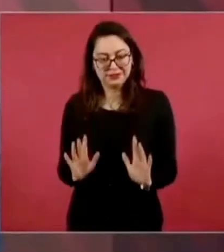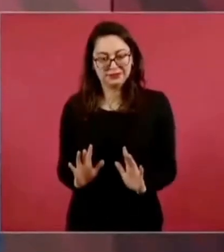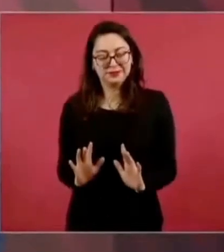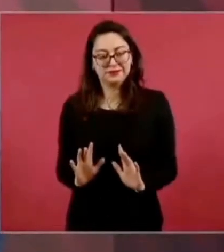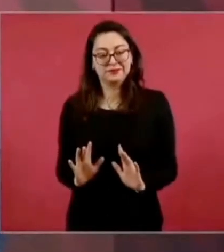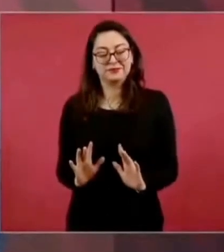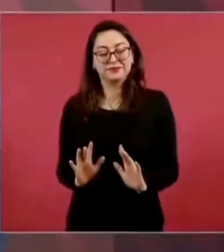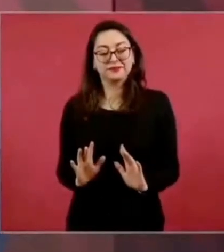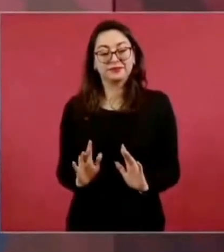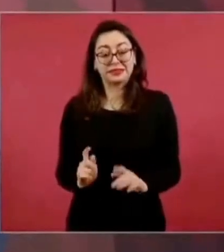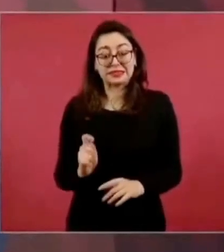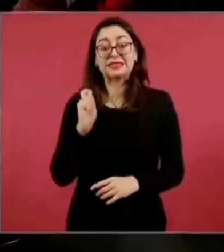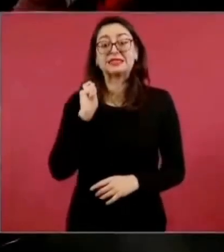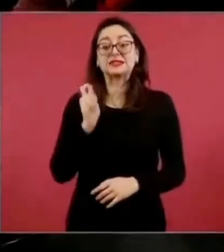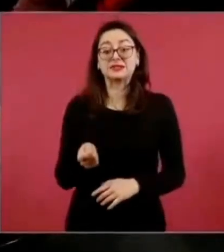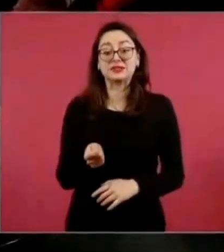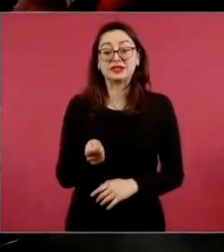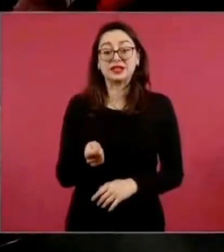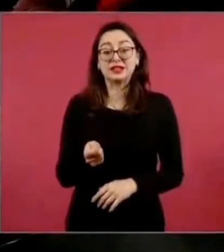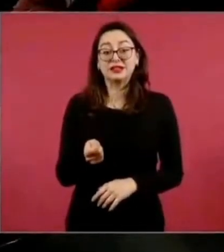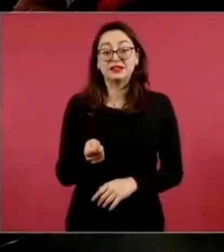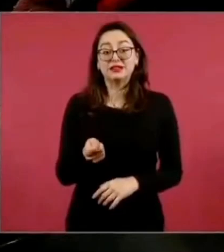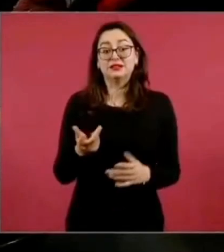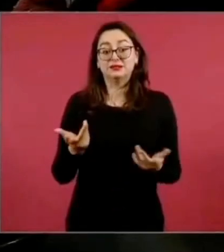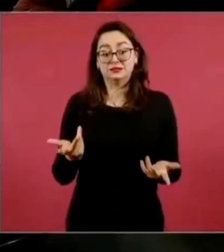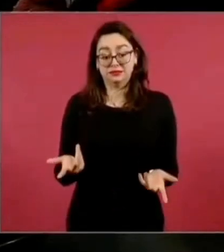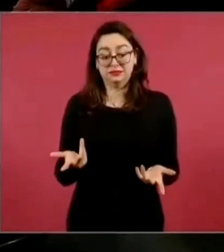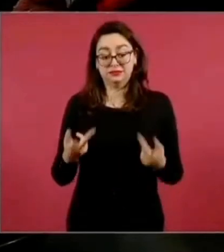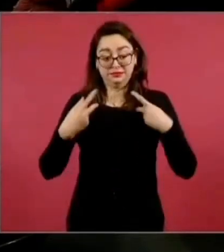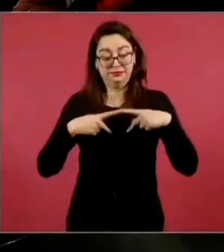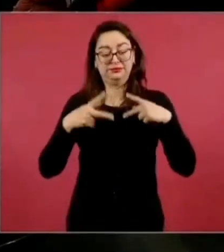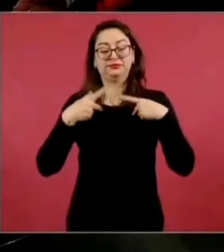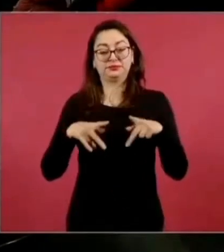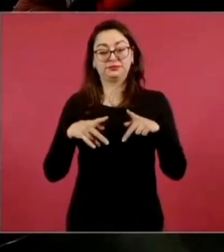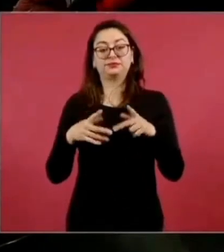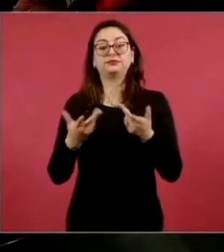significaron de que el trabajador